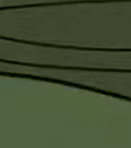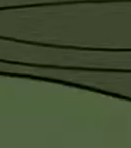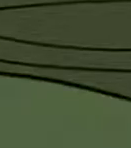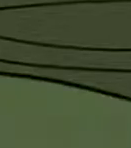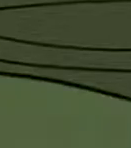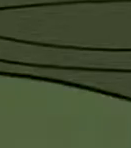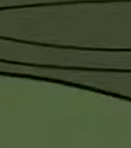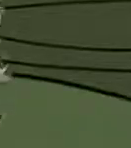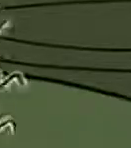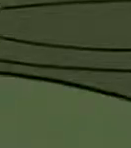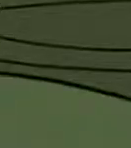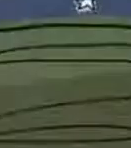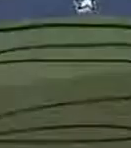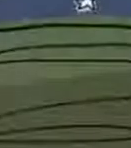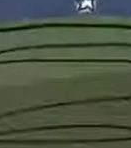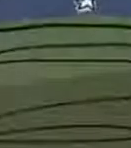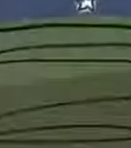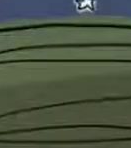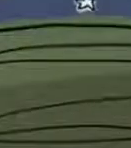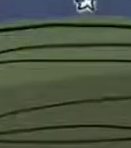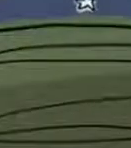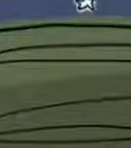¿Ah? ¡Ah! ¡No!